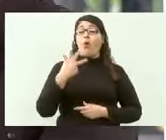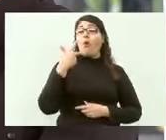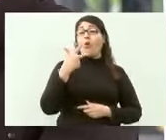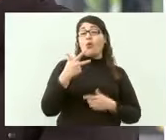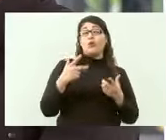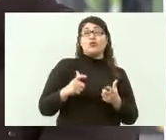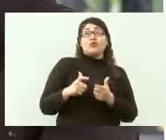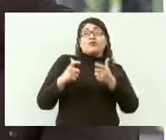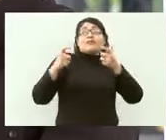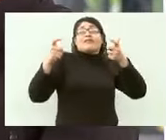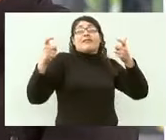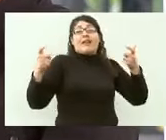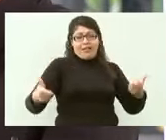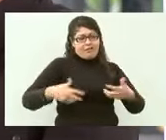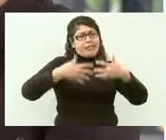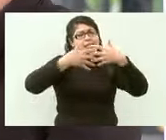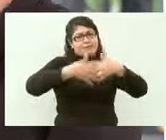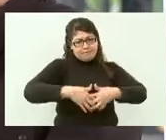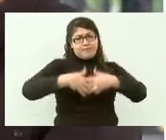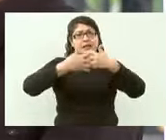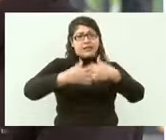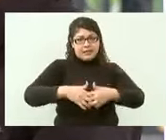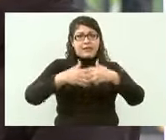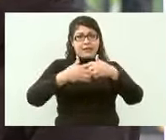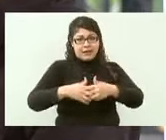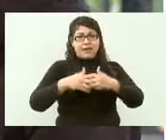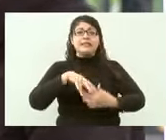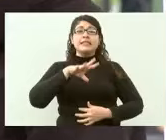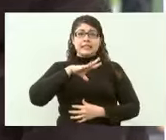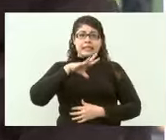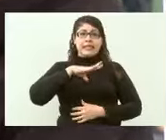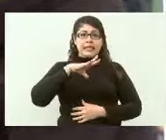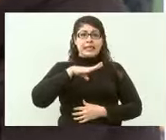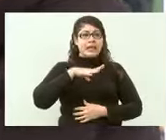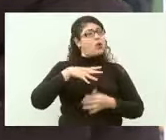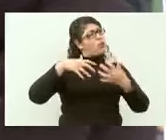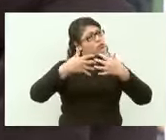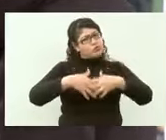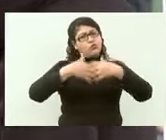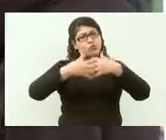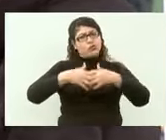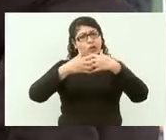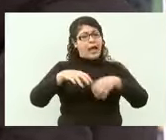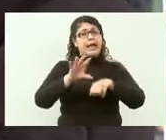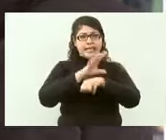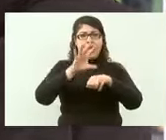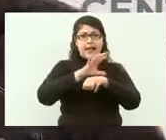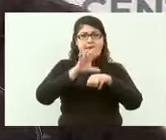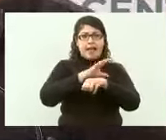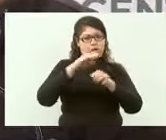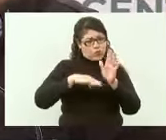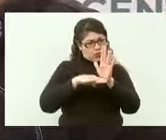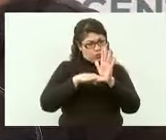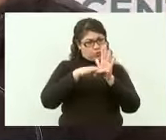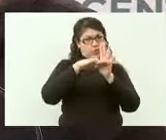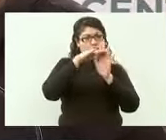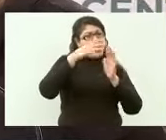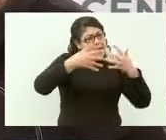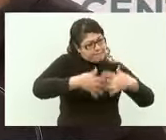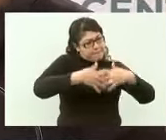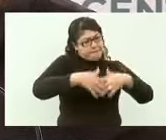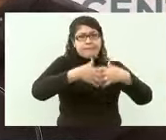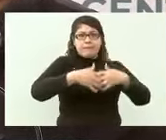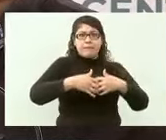de energía con carbón y apenas permiten que trabaje